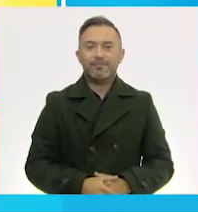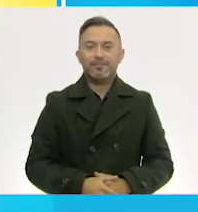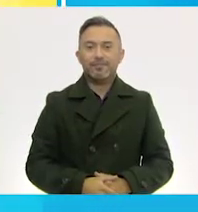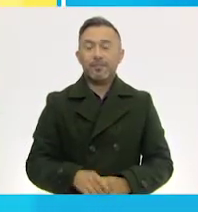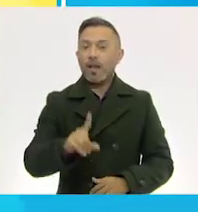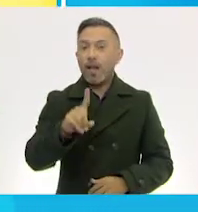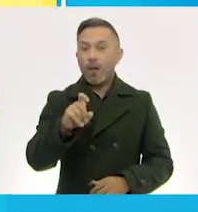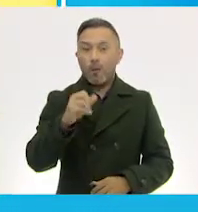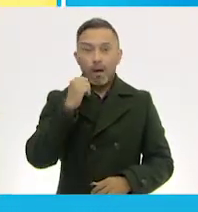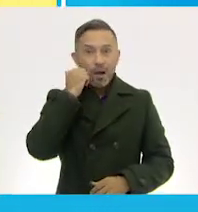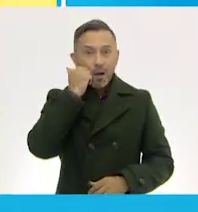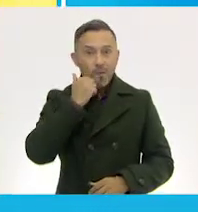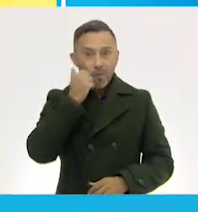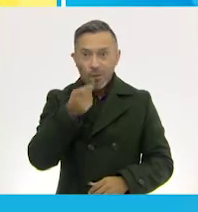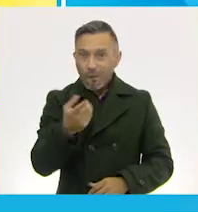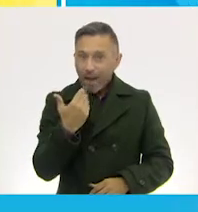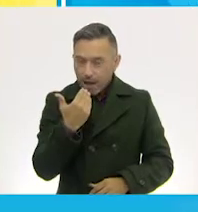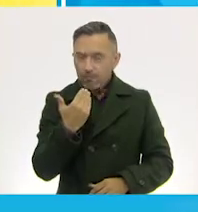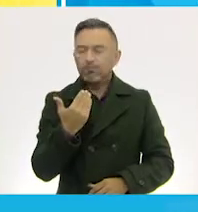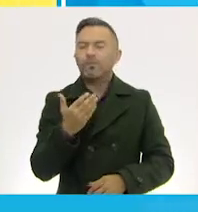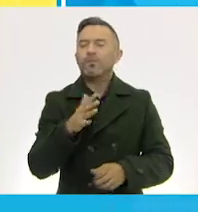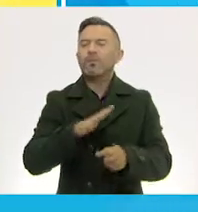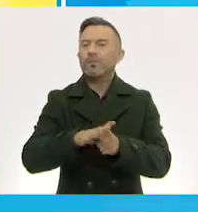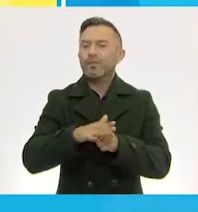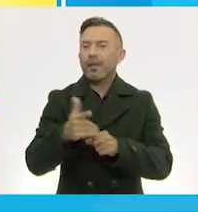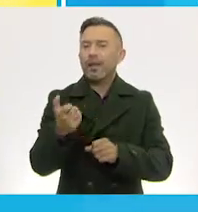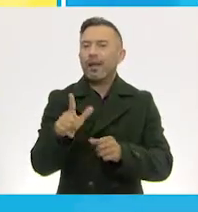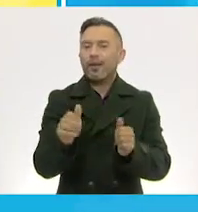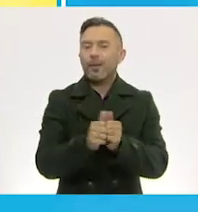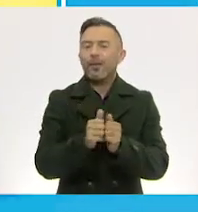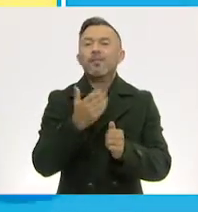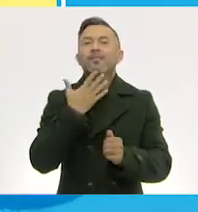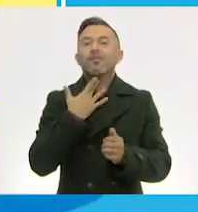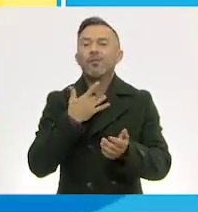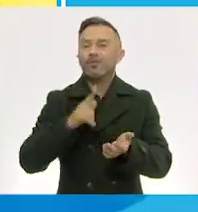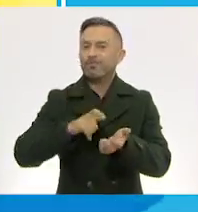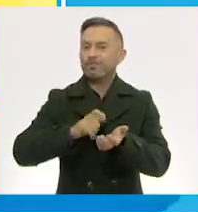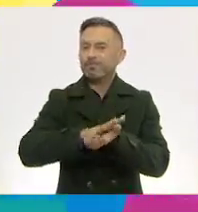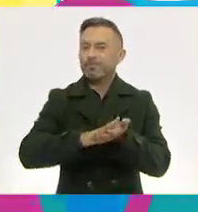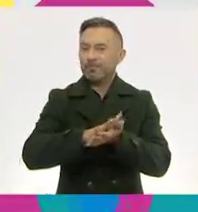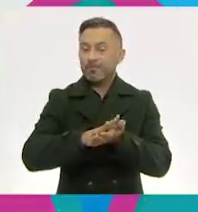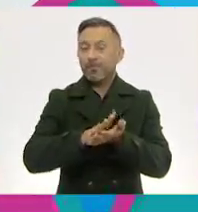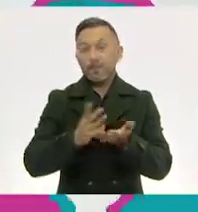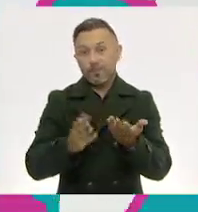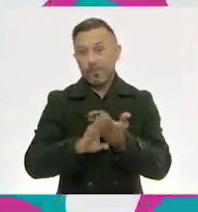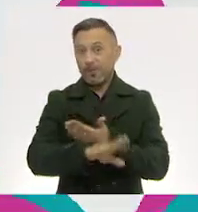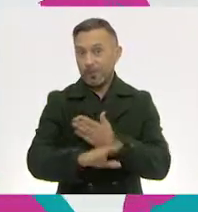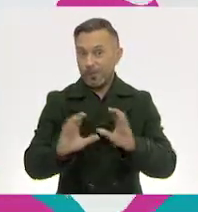Si no tienes agua y jabón, usa desinfectantes a base de alcohol. ¡Cuídate!